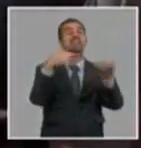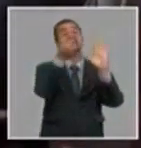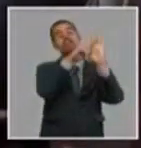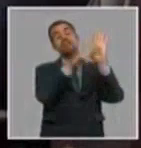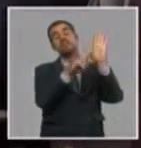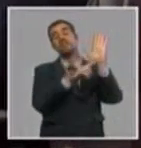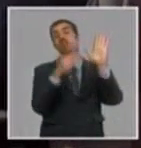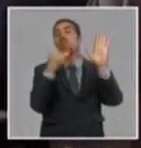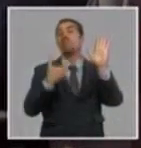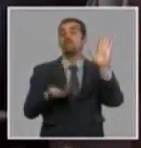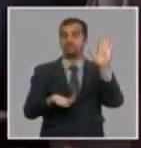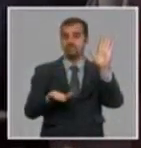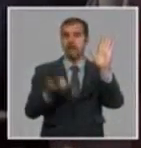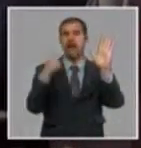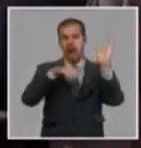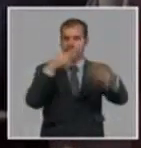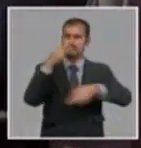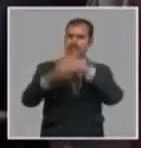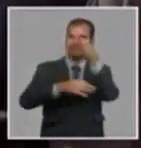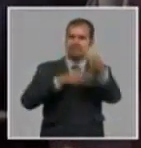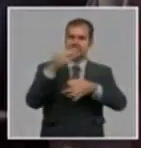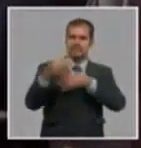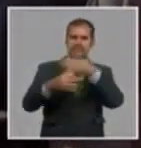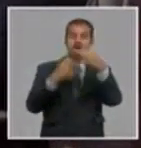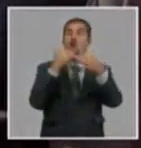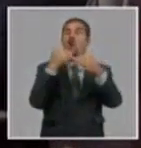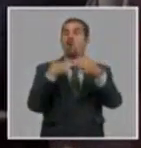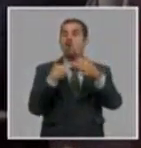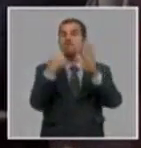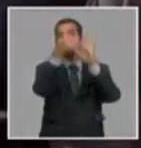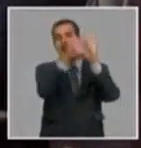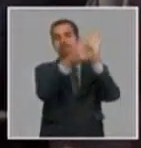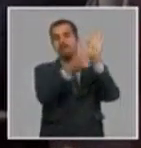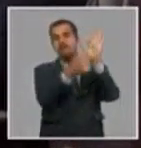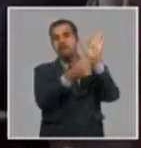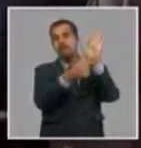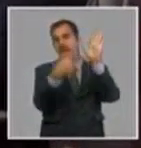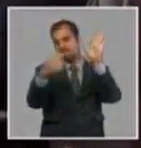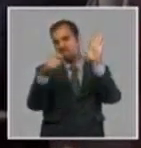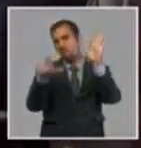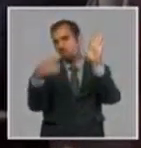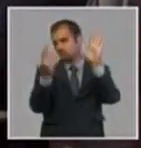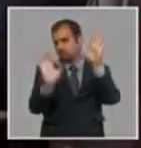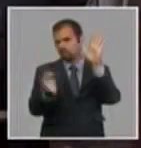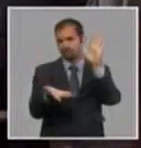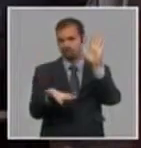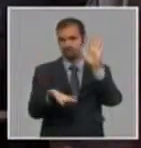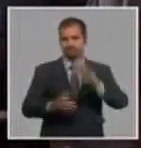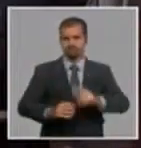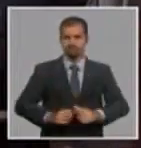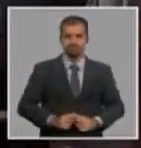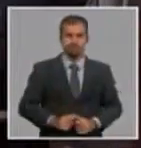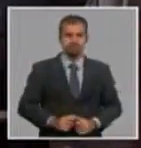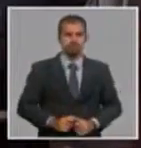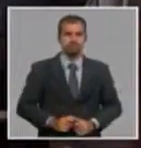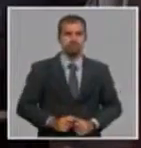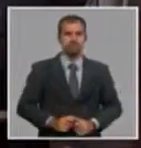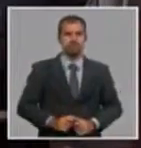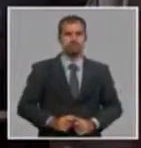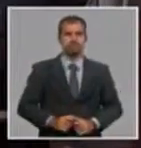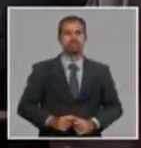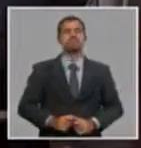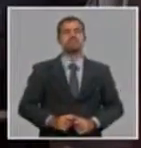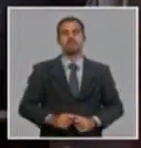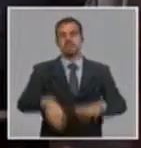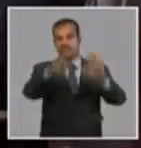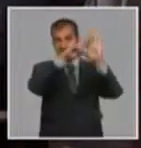que vamos a abundar ahora, en los principios, en los requisitos y los indicadores que debe cumplir. Los principios fundamentales